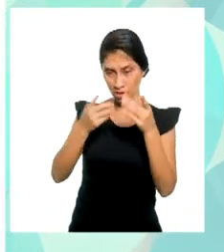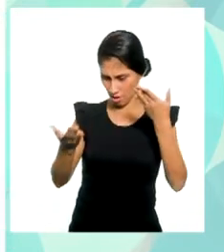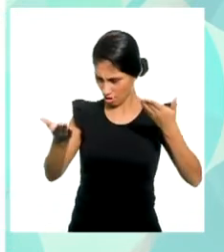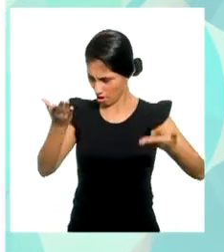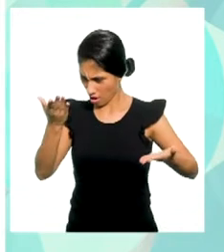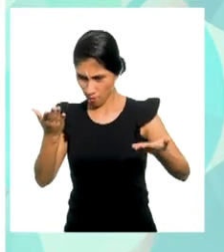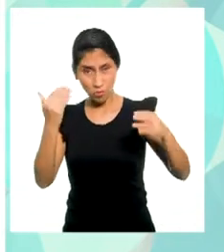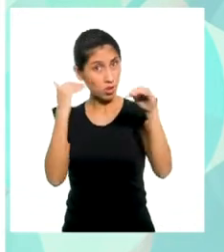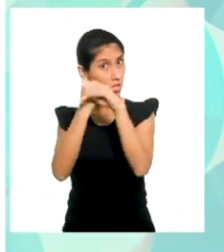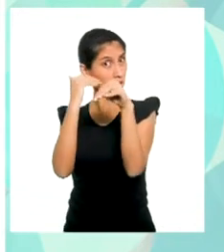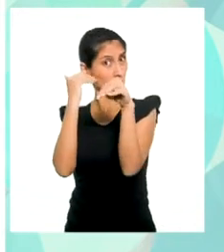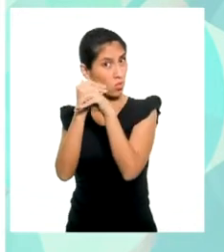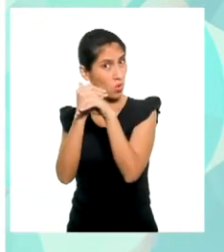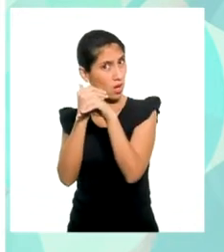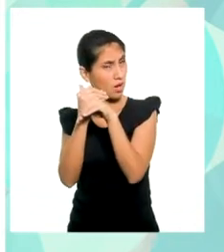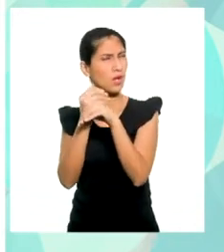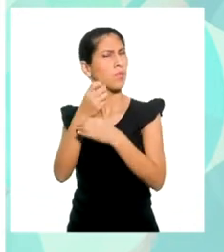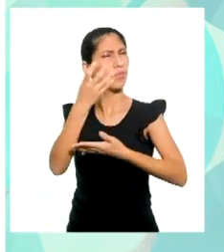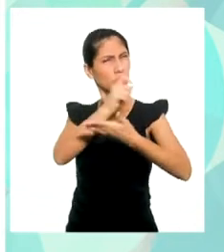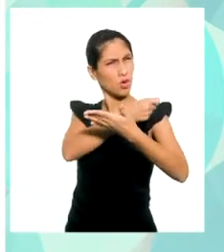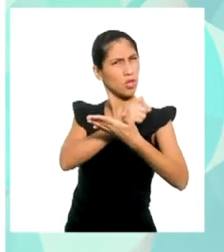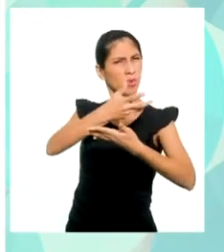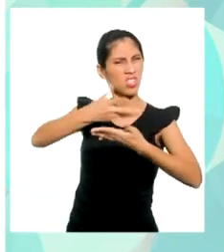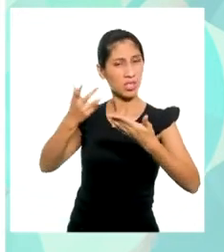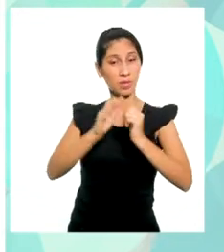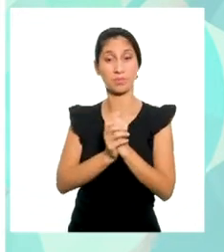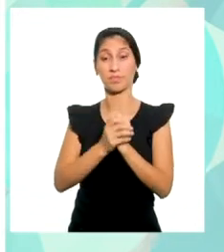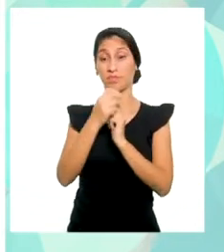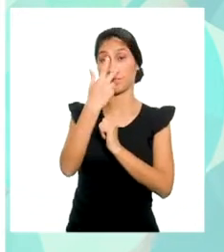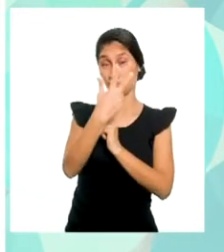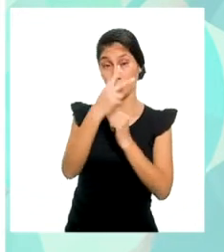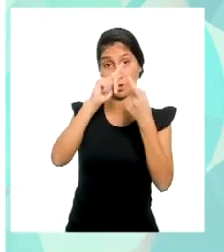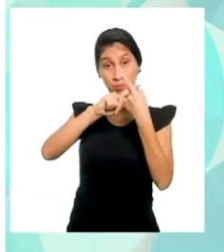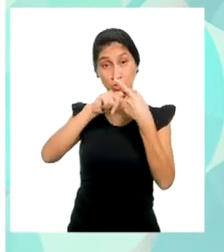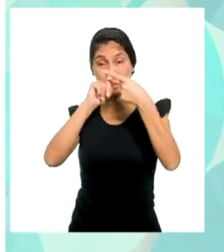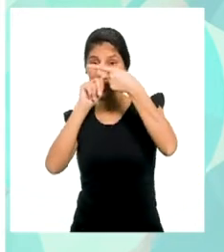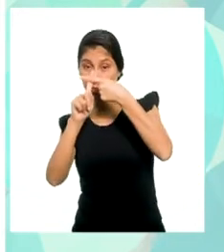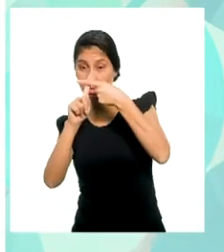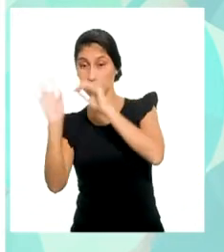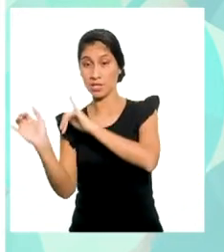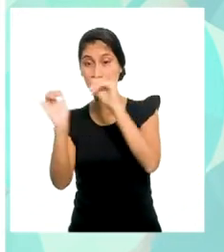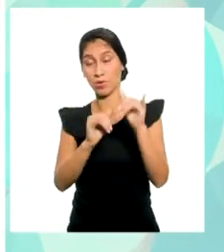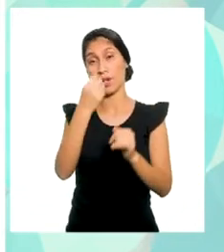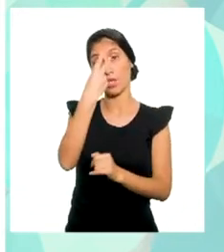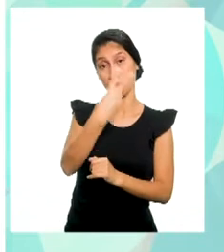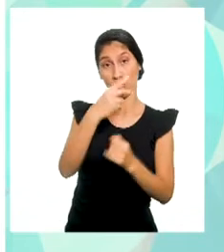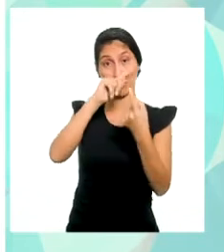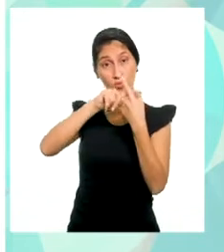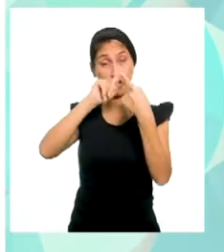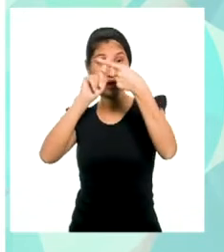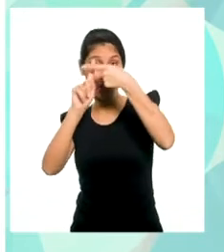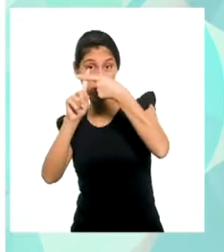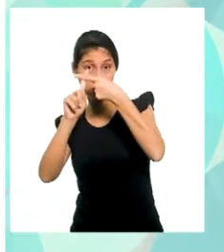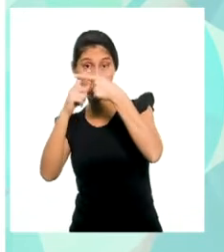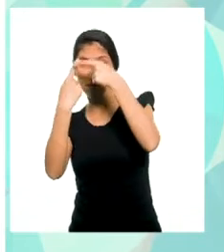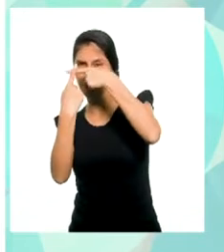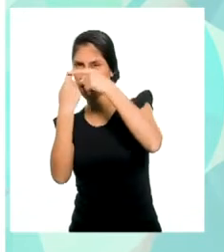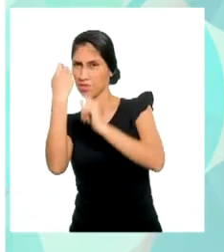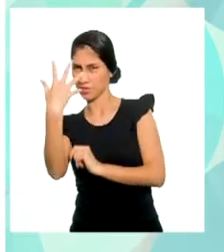valores sean iguales, colocamos que 3 por X es igual a 2 por X más 5.